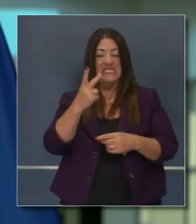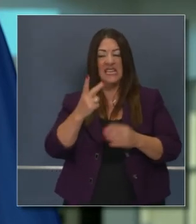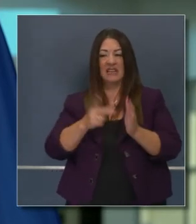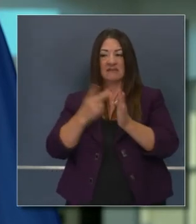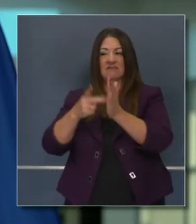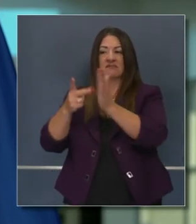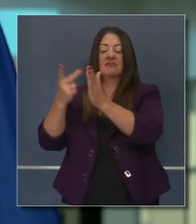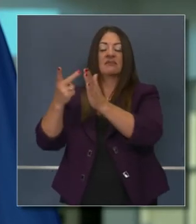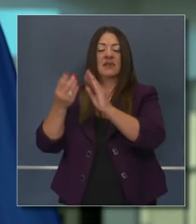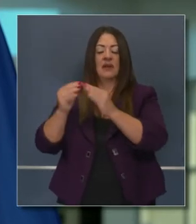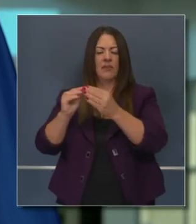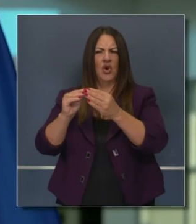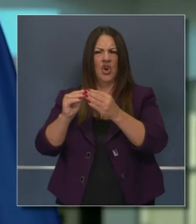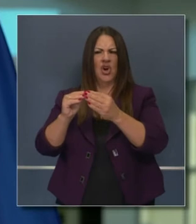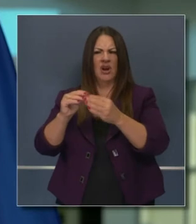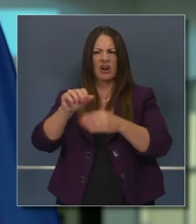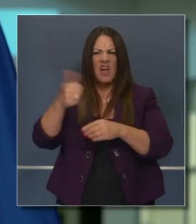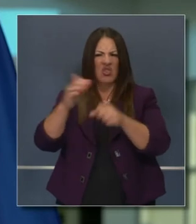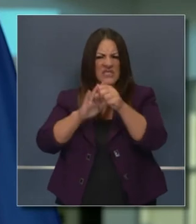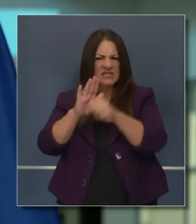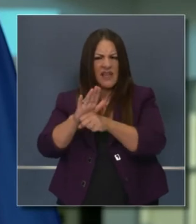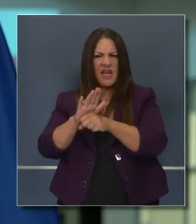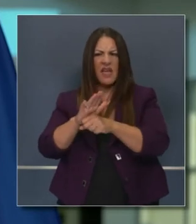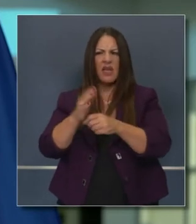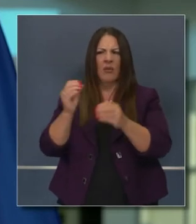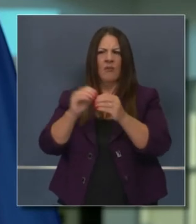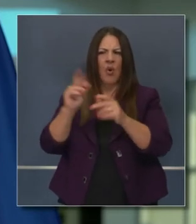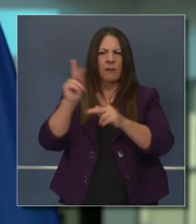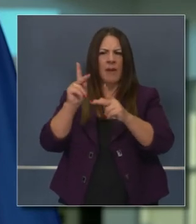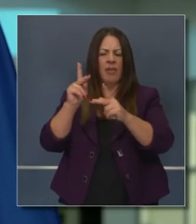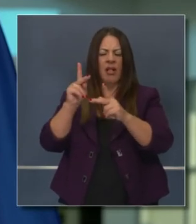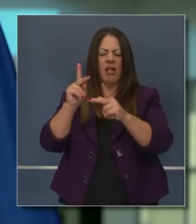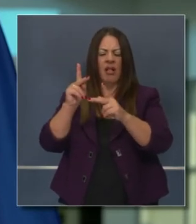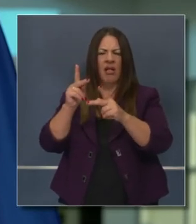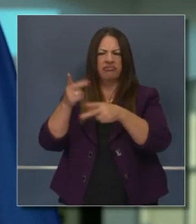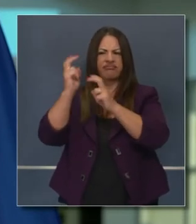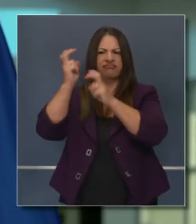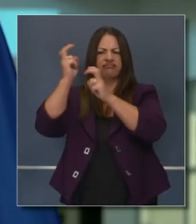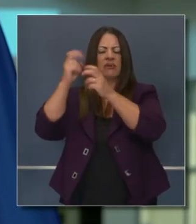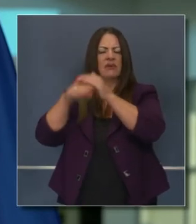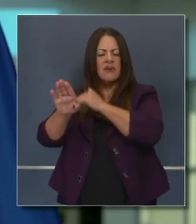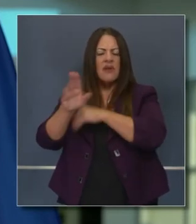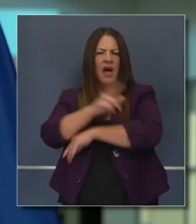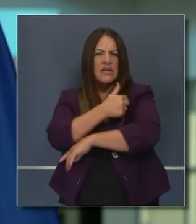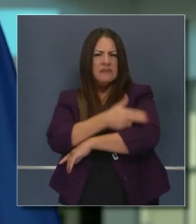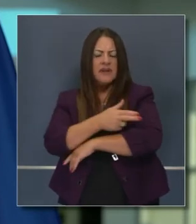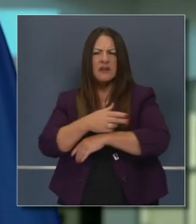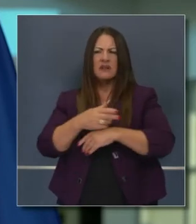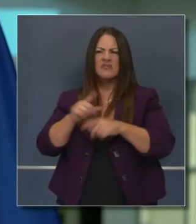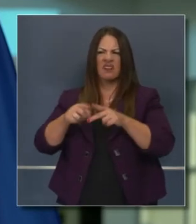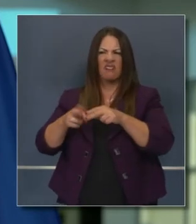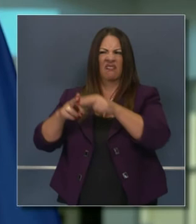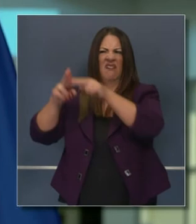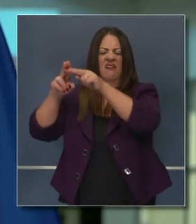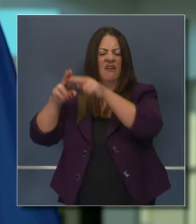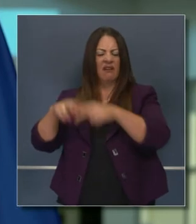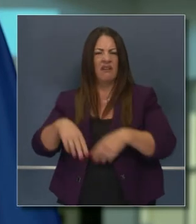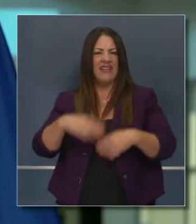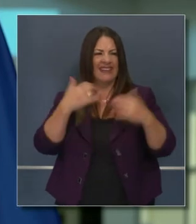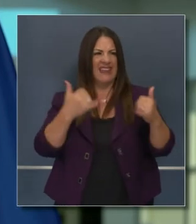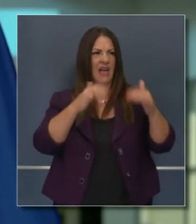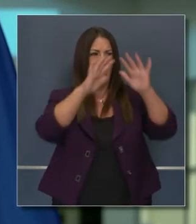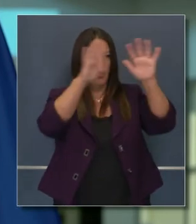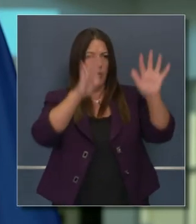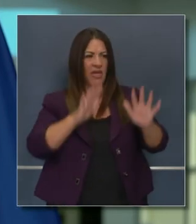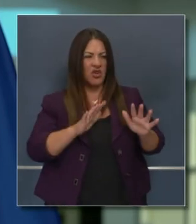se ve un aumento de dobles dígitos en la mayoría de los estados, cuando se ve un aumento de hospitalizaciones en el país, cuando se